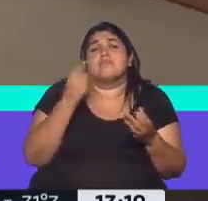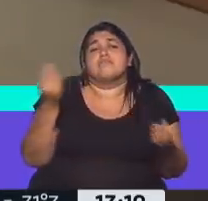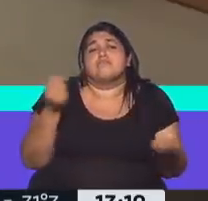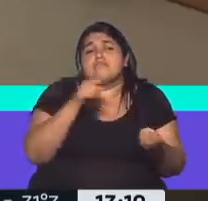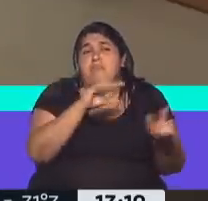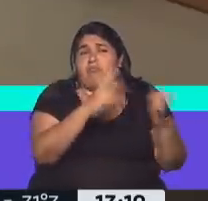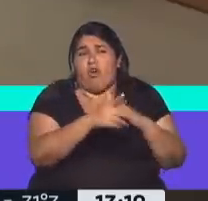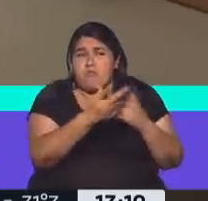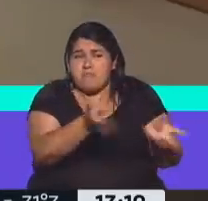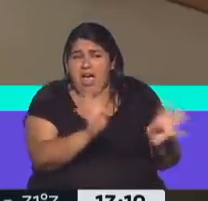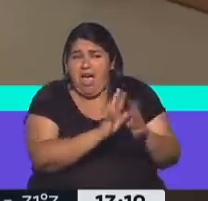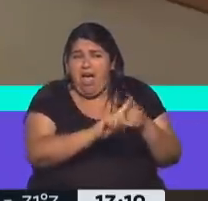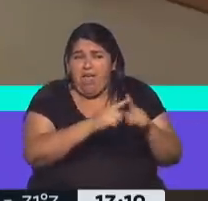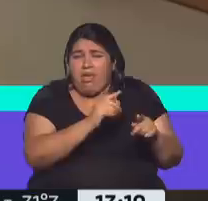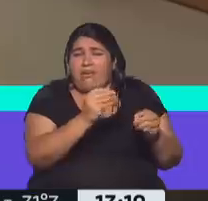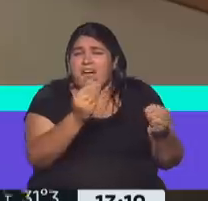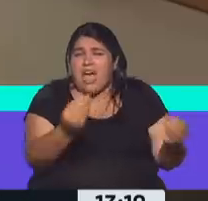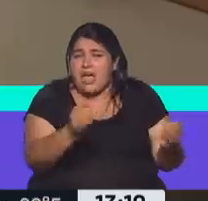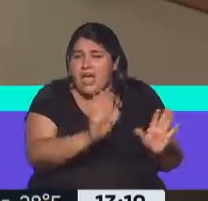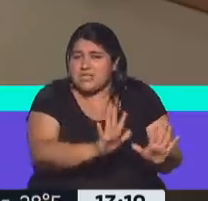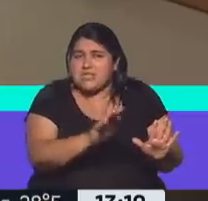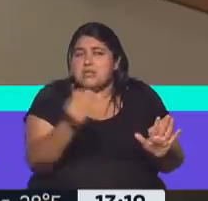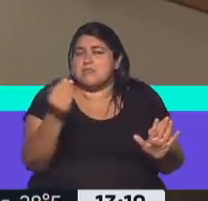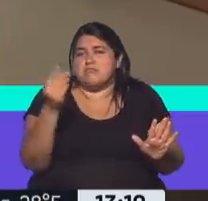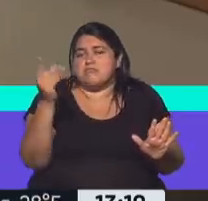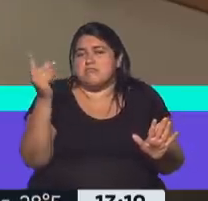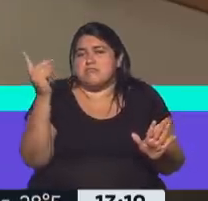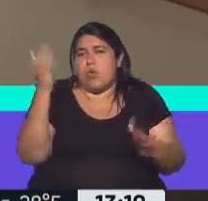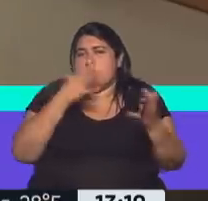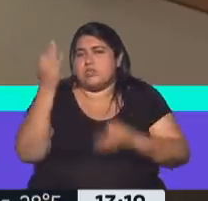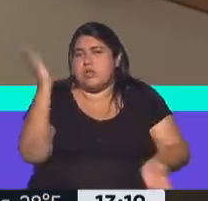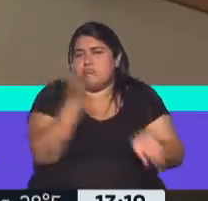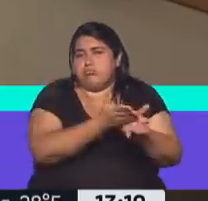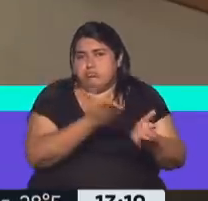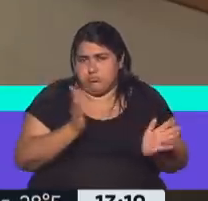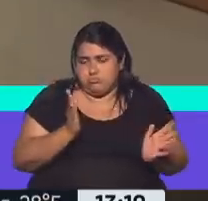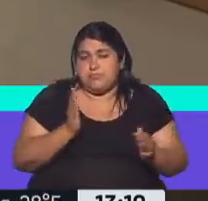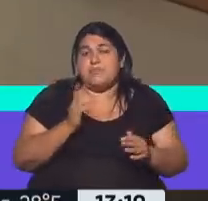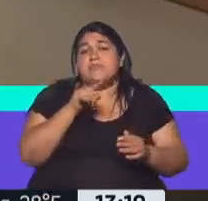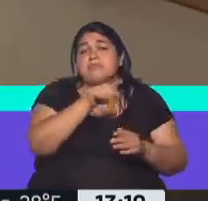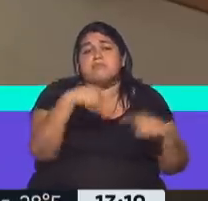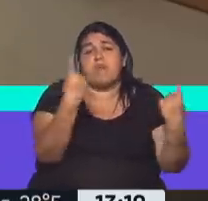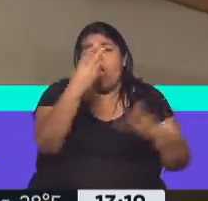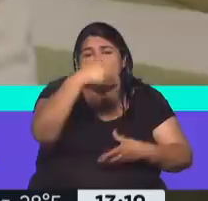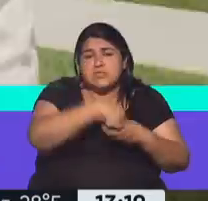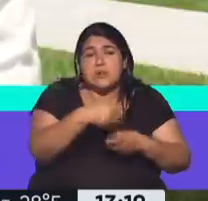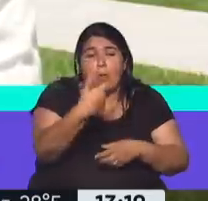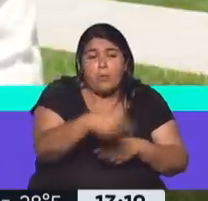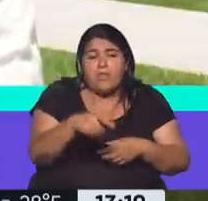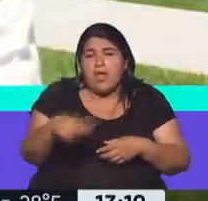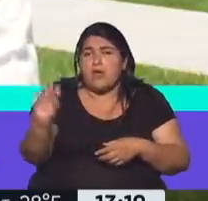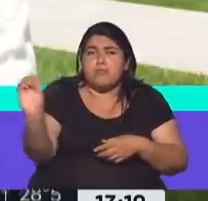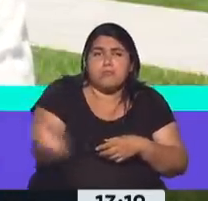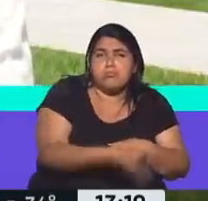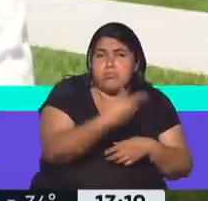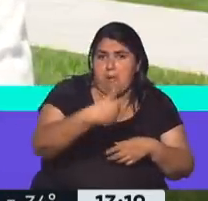encontramos, y a dónde avanzaba esta mesa judicial. Estaba en una oficina, y eran discos en desuso, los